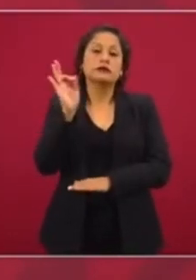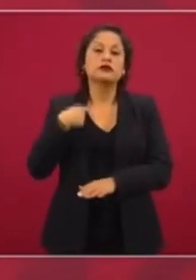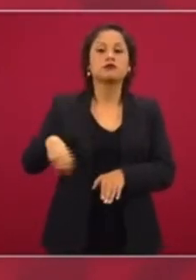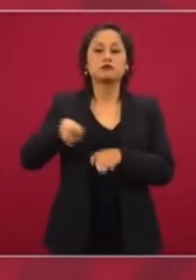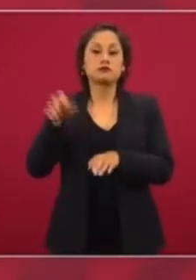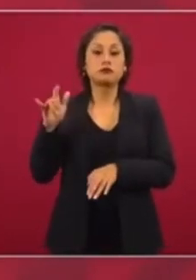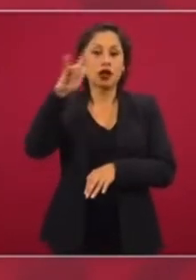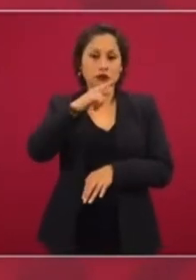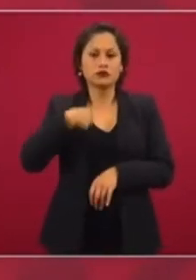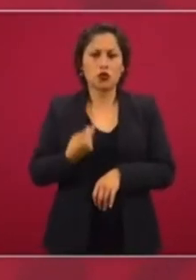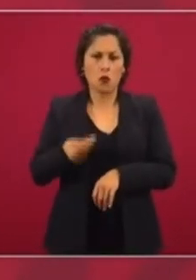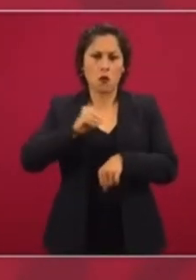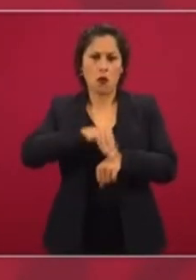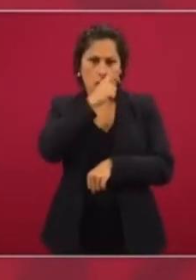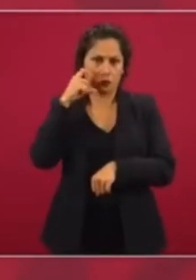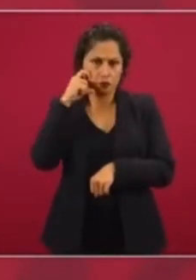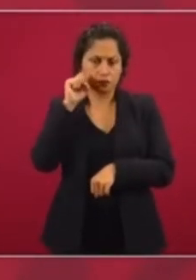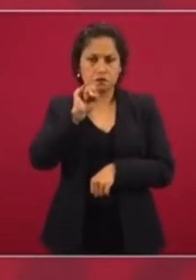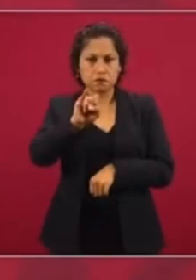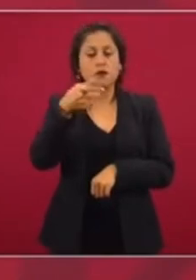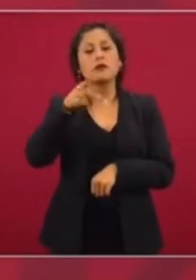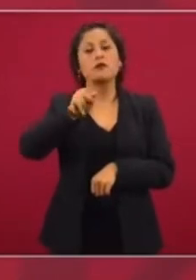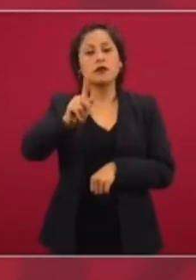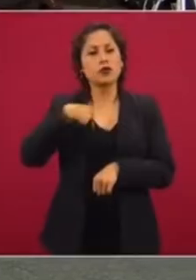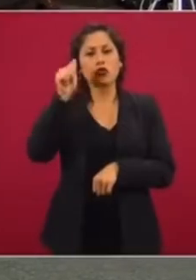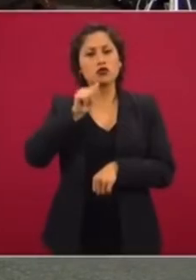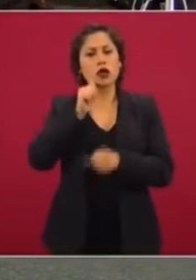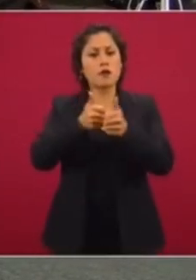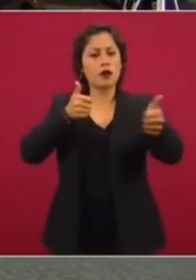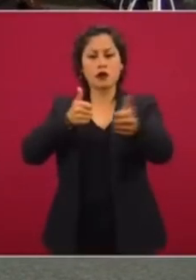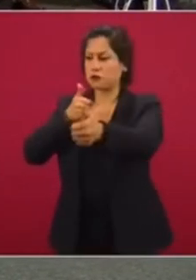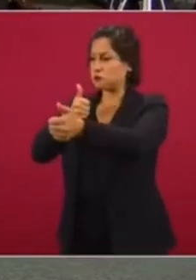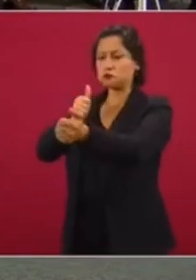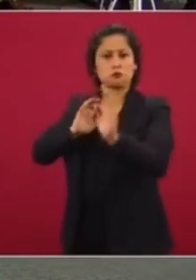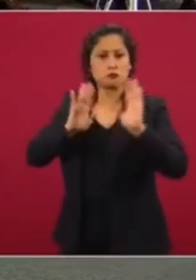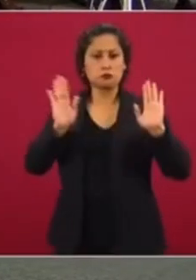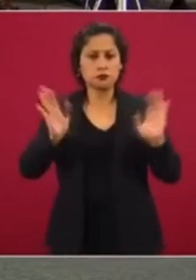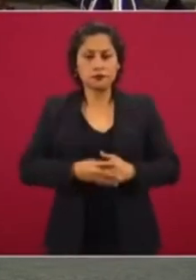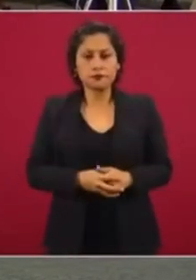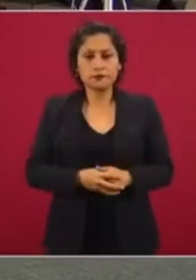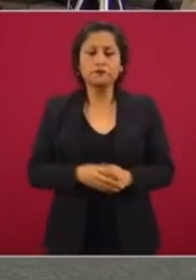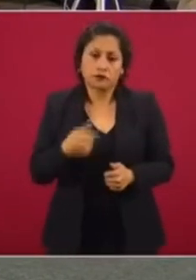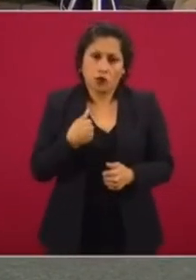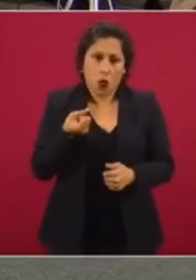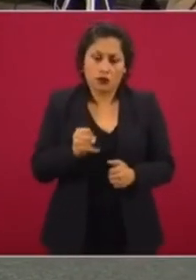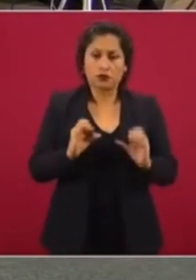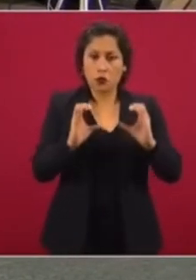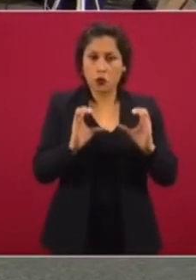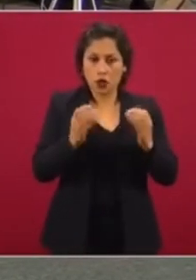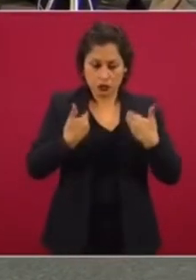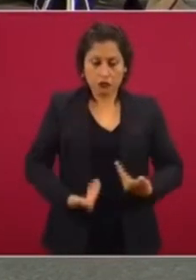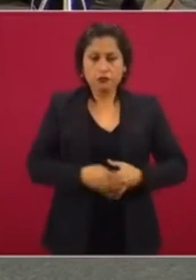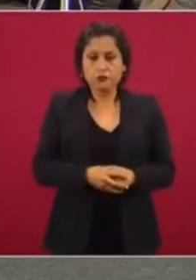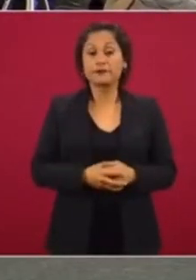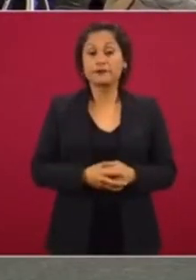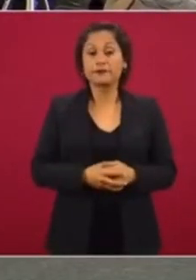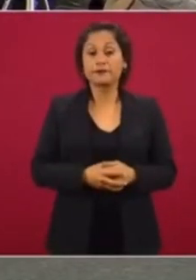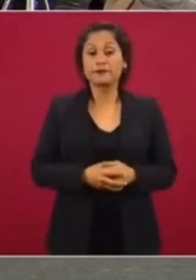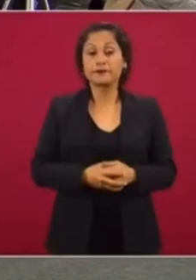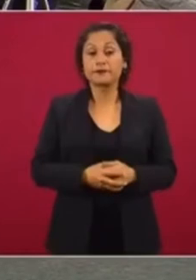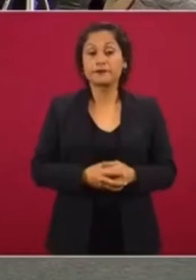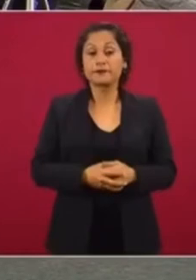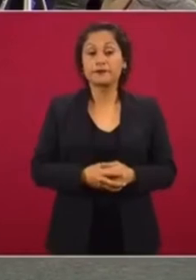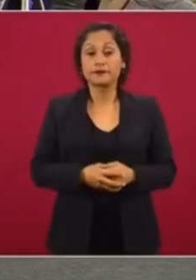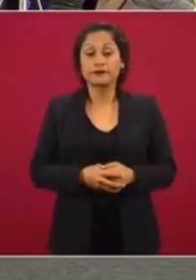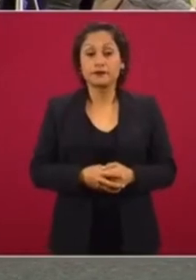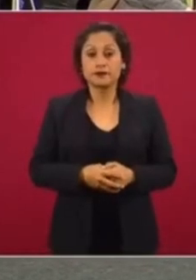el cubrebocas. Pero como trato de mantener sana distancia, pues me cuido. Y es